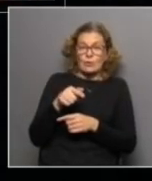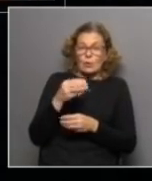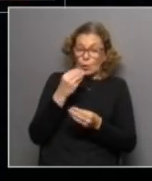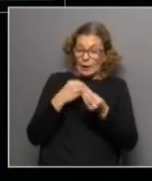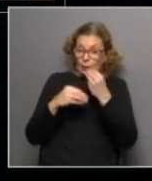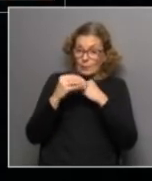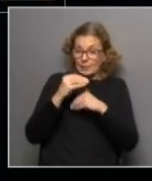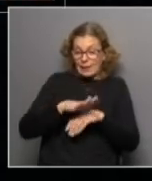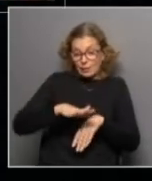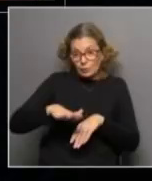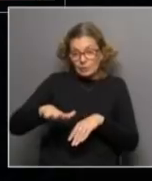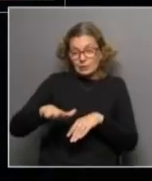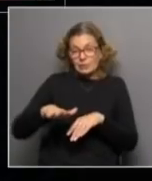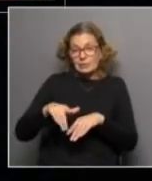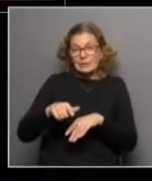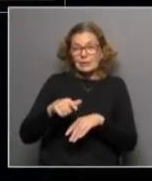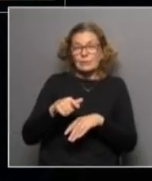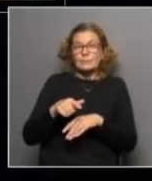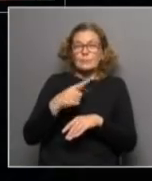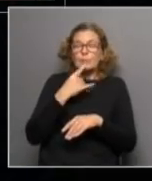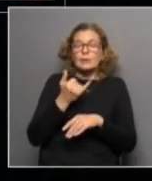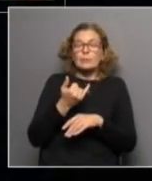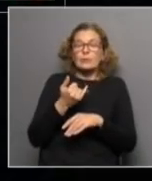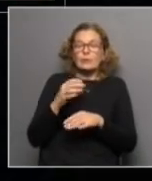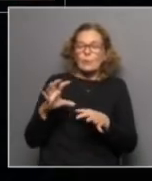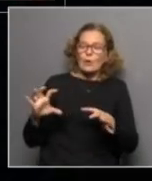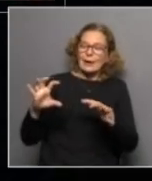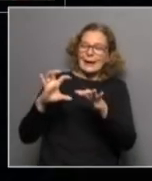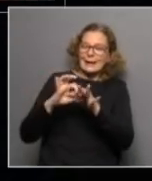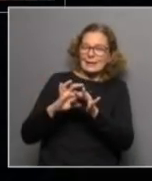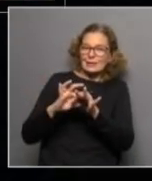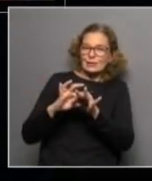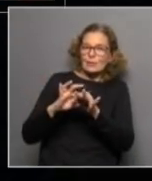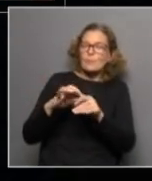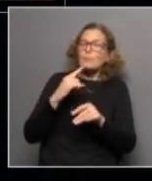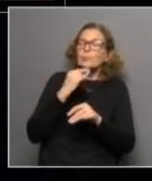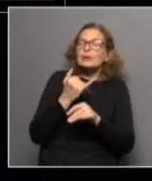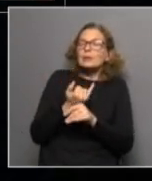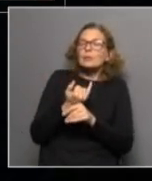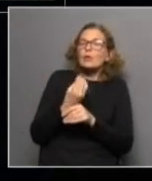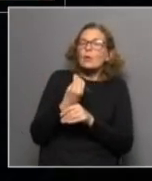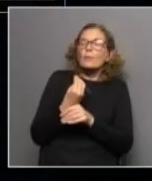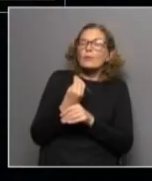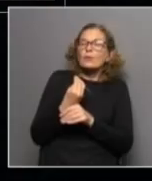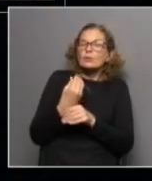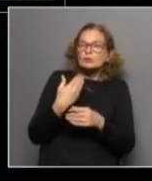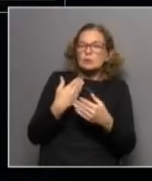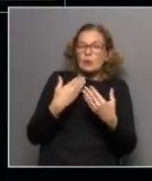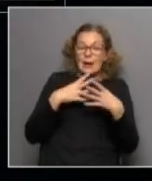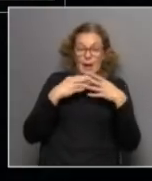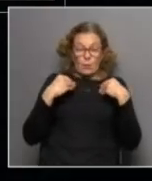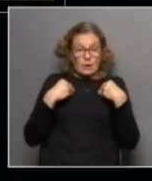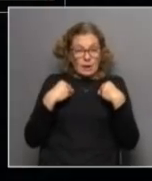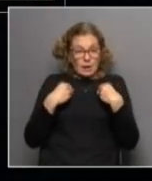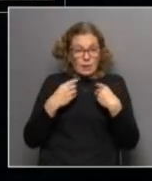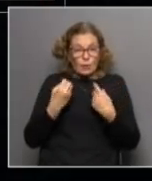alimentación en los niños que esto tiene guarda relación directa con ¿cómo voy a rendir en la escuela?